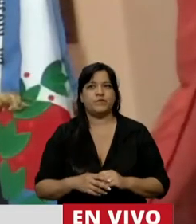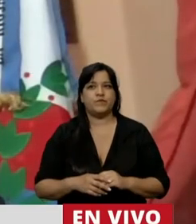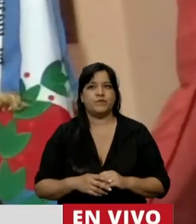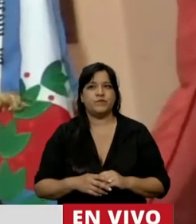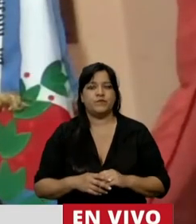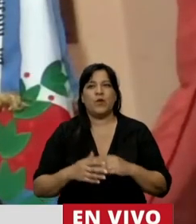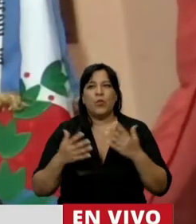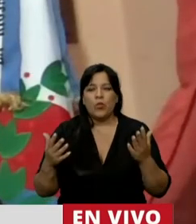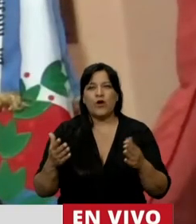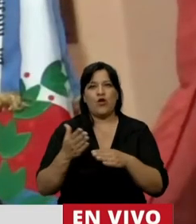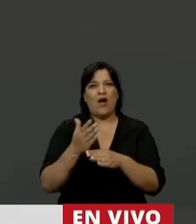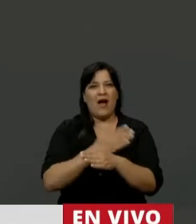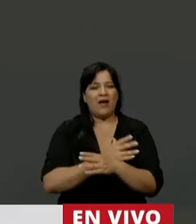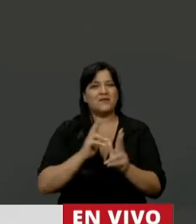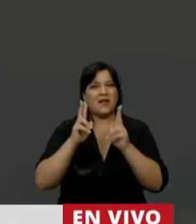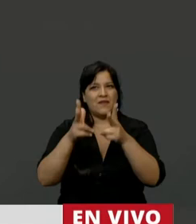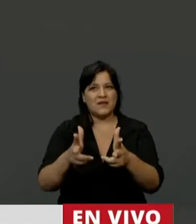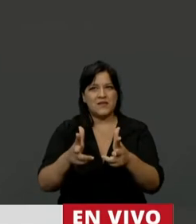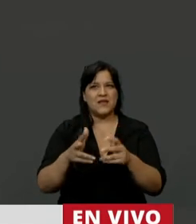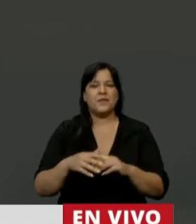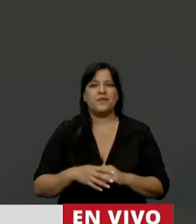Bueno, como decía...